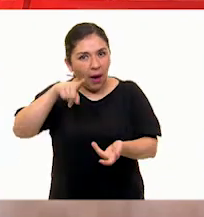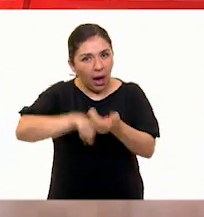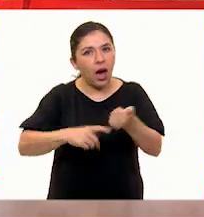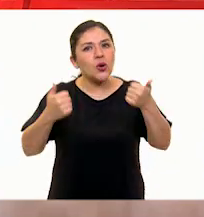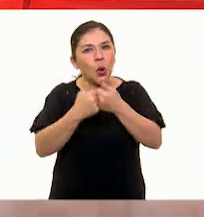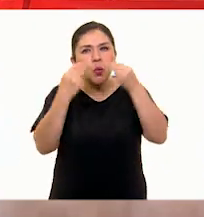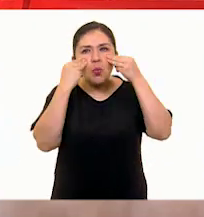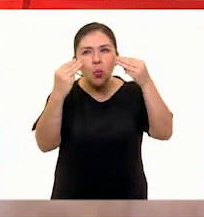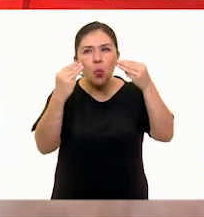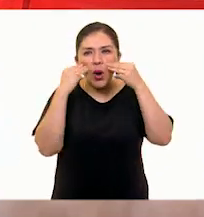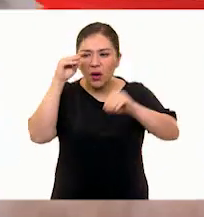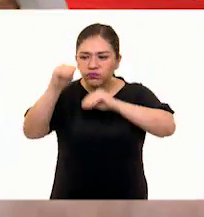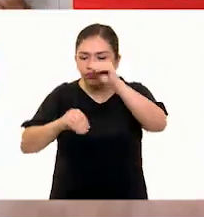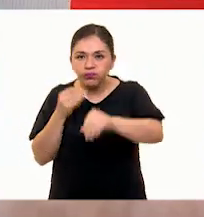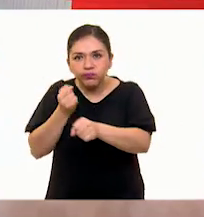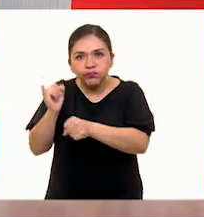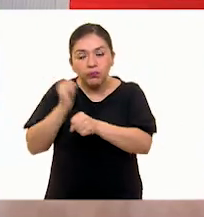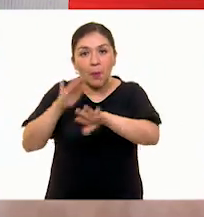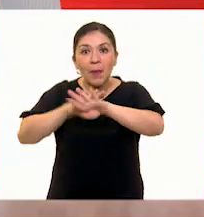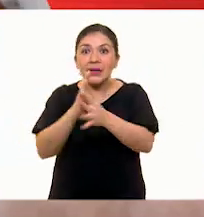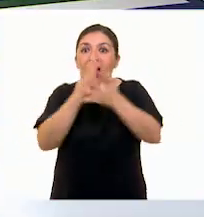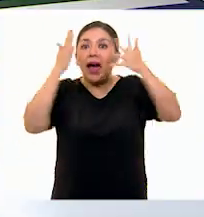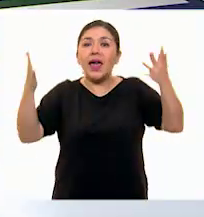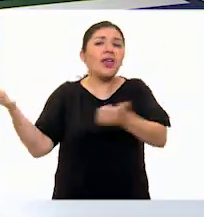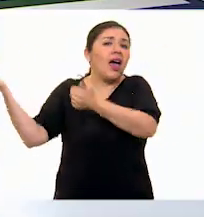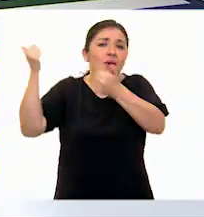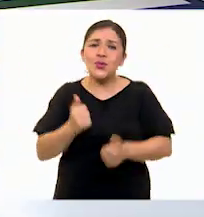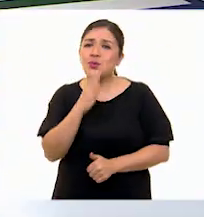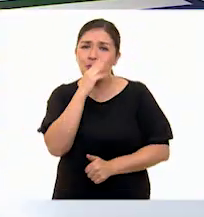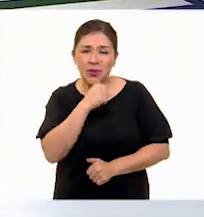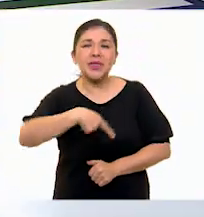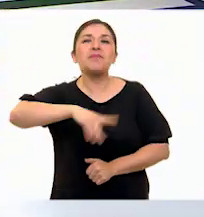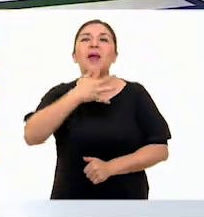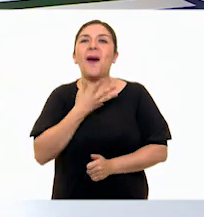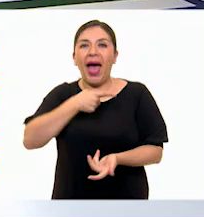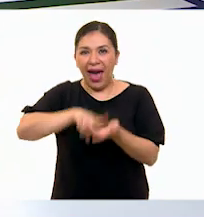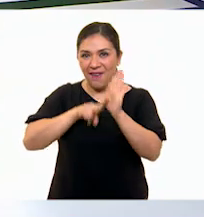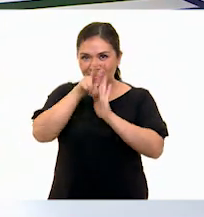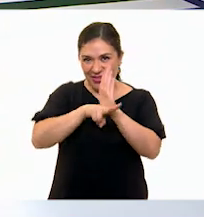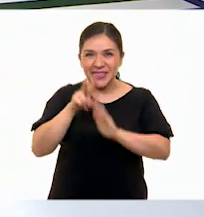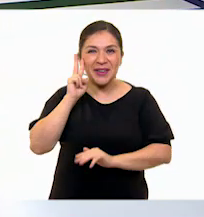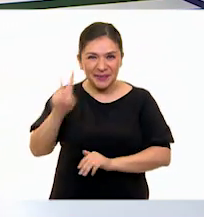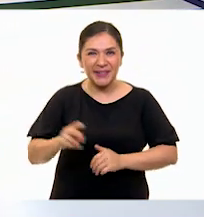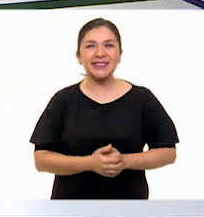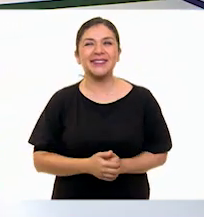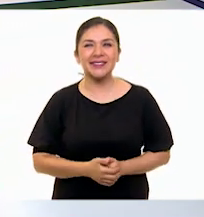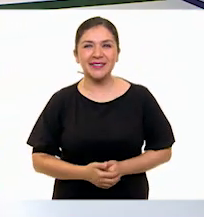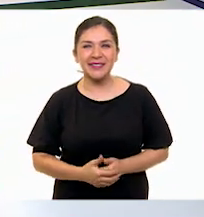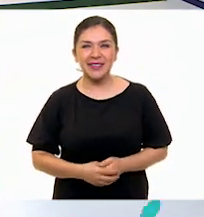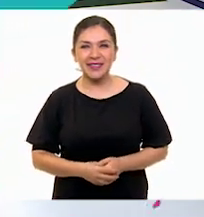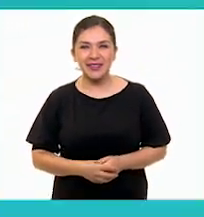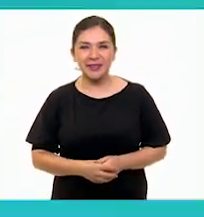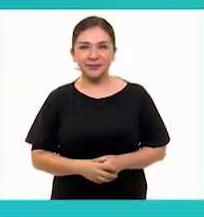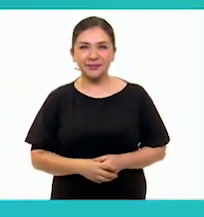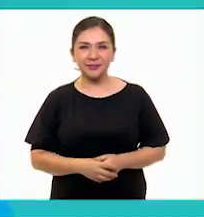está haciendo una escultura a lo grande, por eso no nos las pudo traer, pero nos las enseñas en este video, ¿verdad? vamos con ella.